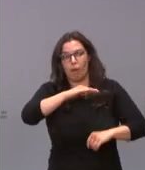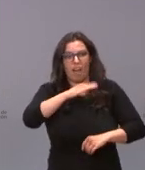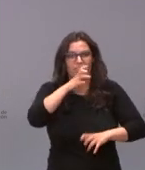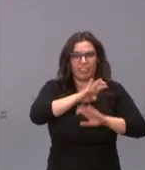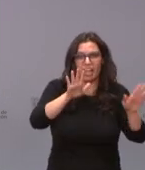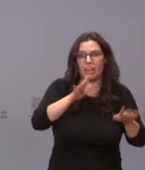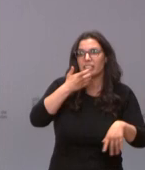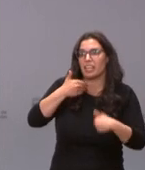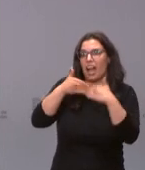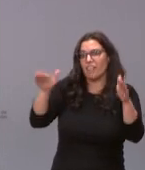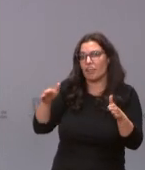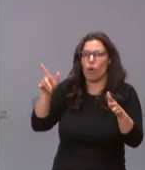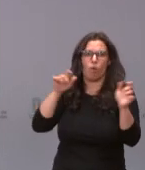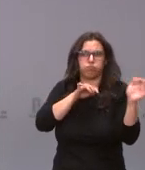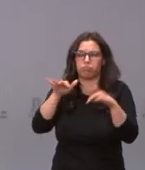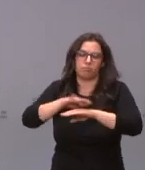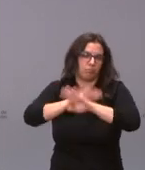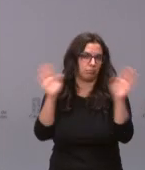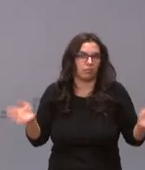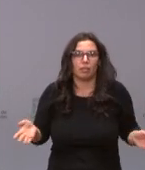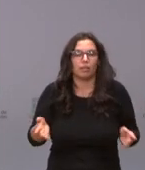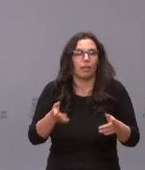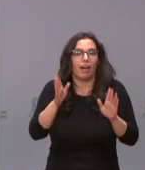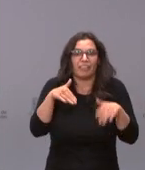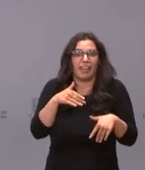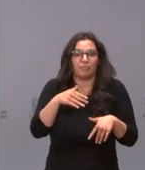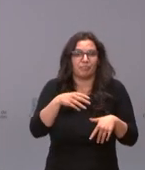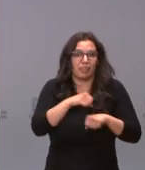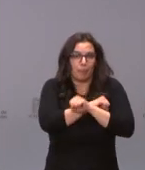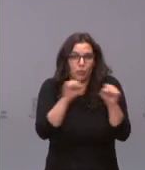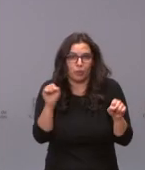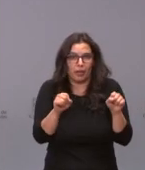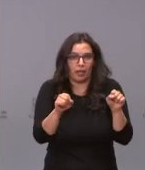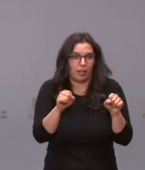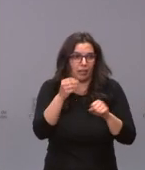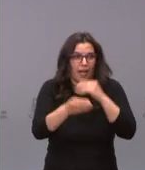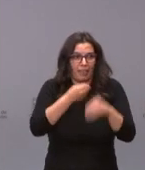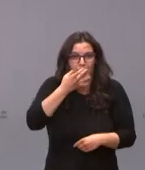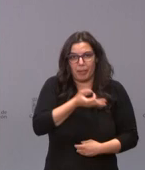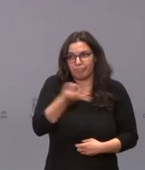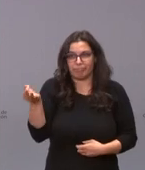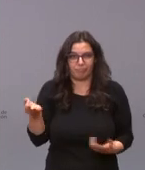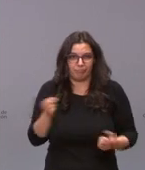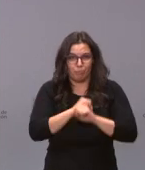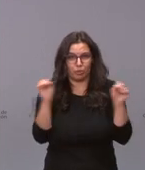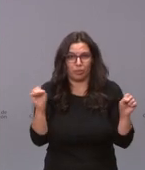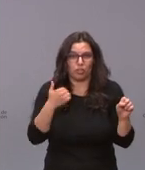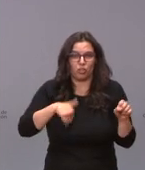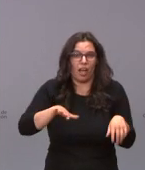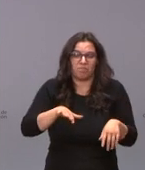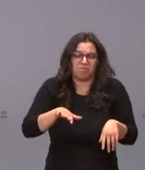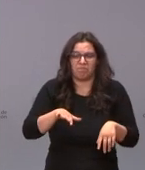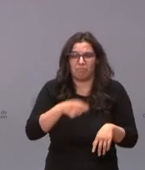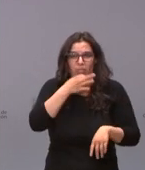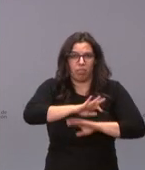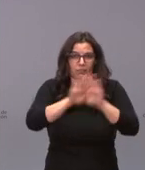abrimos lo que hacemos es generar una explosión nosotros no encontramos la manera de acertar pero yo ya he renunciado hay que